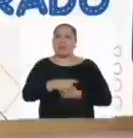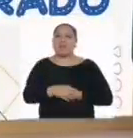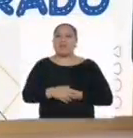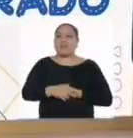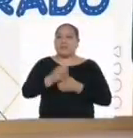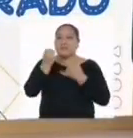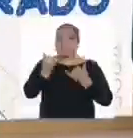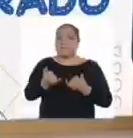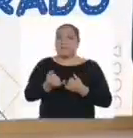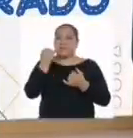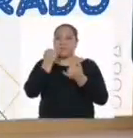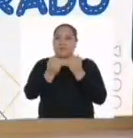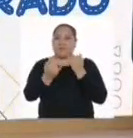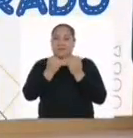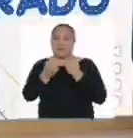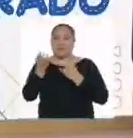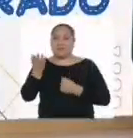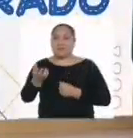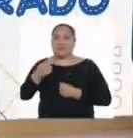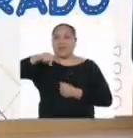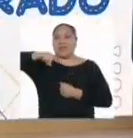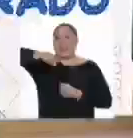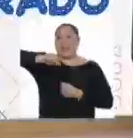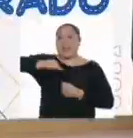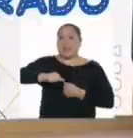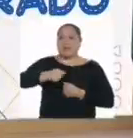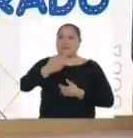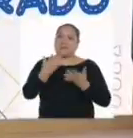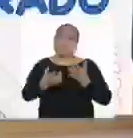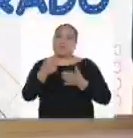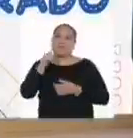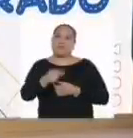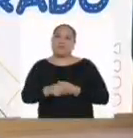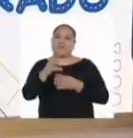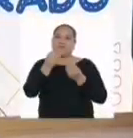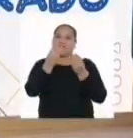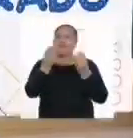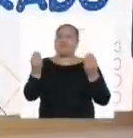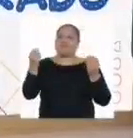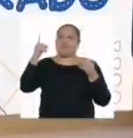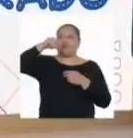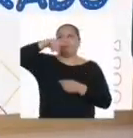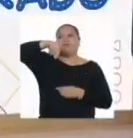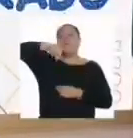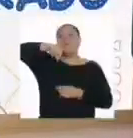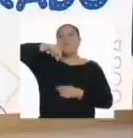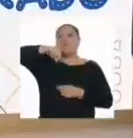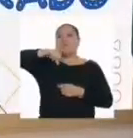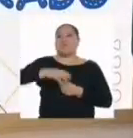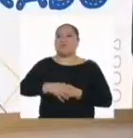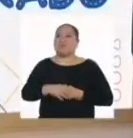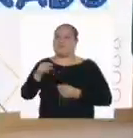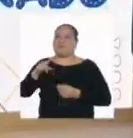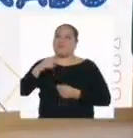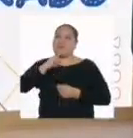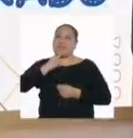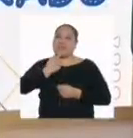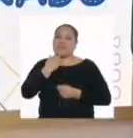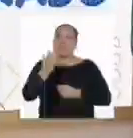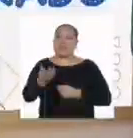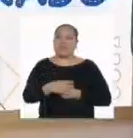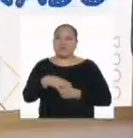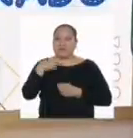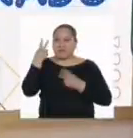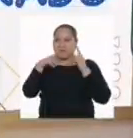Y ahora, con la última muestra. El limón. Seguro que a esta le voy a poner un montón de gotas de yodo, porque es un cítrico.